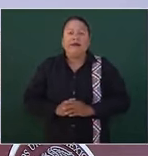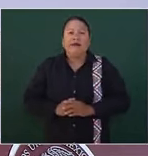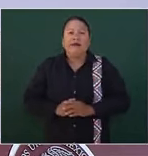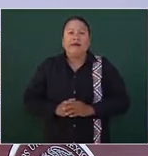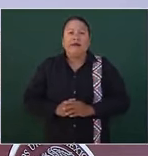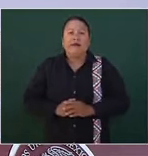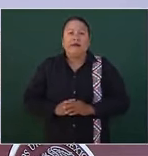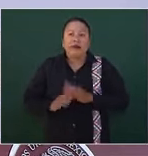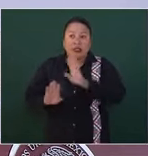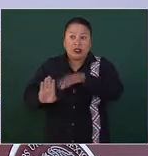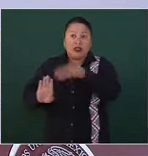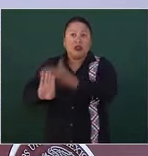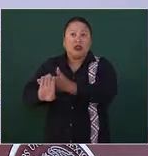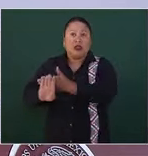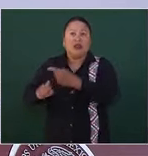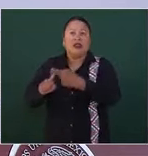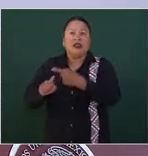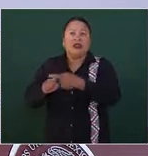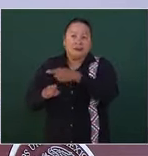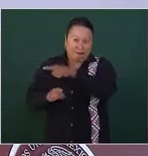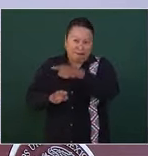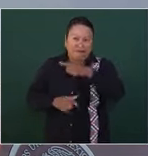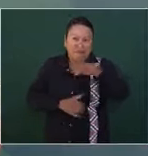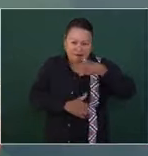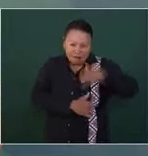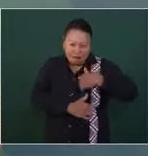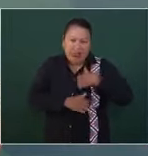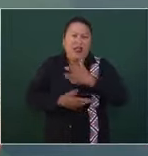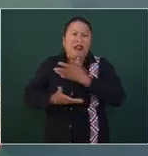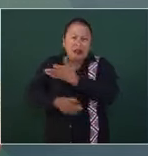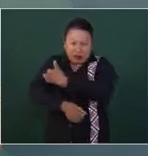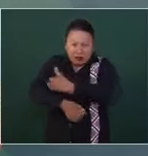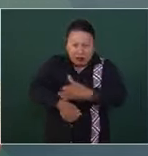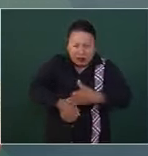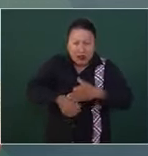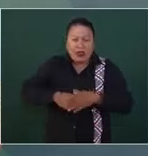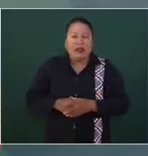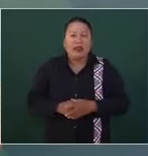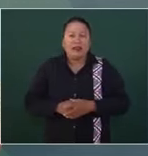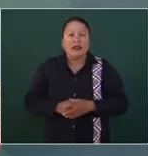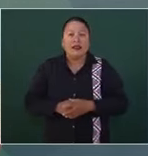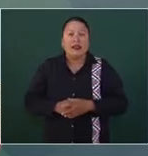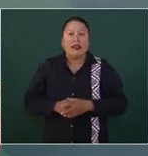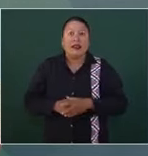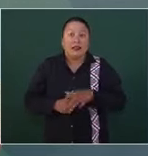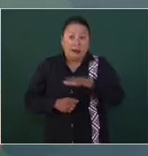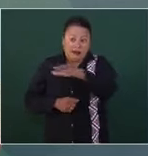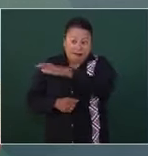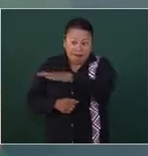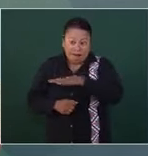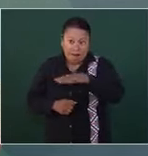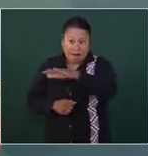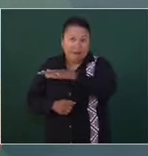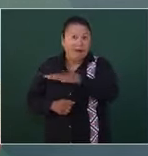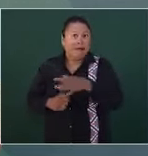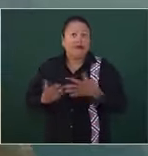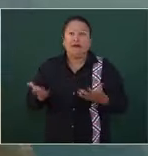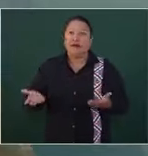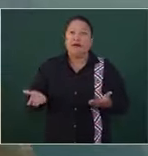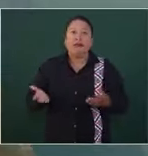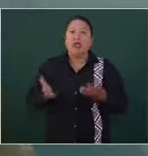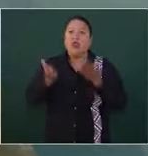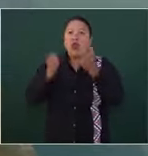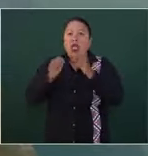en contra de nuestros derechohabientes, de nuestras familias, cuando es un área que ni se encuentra